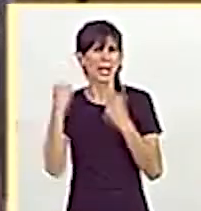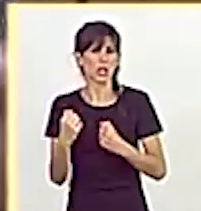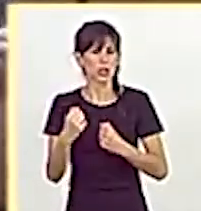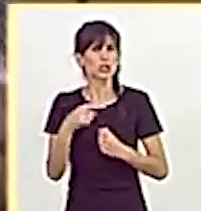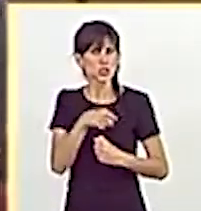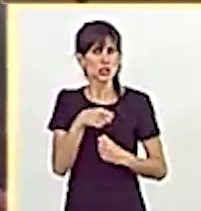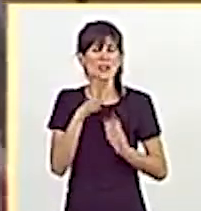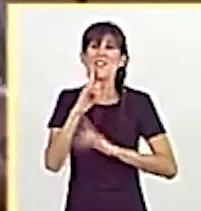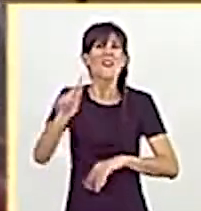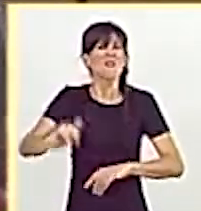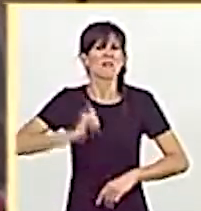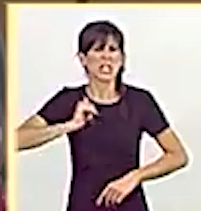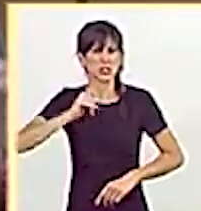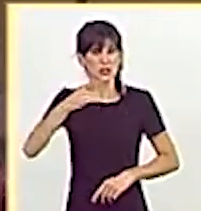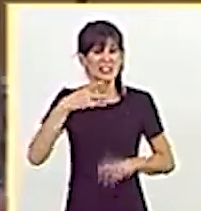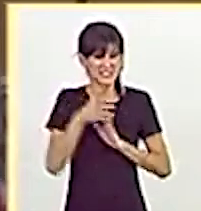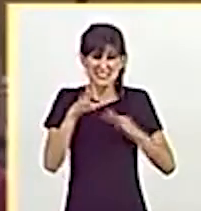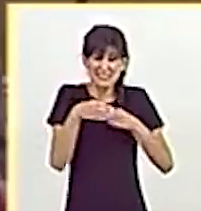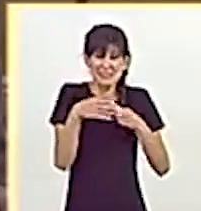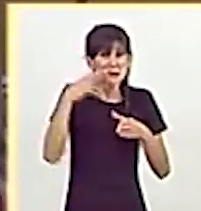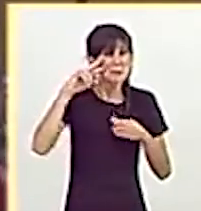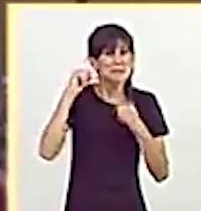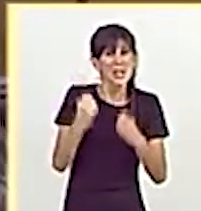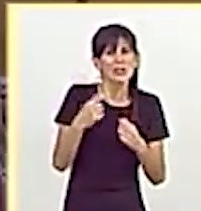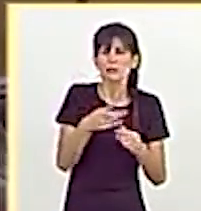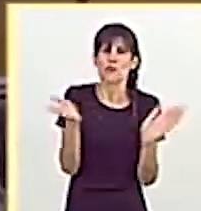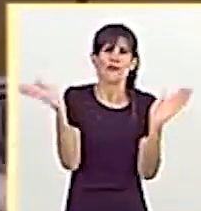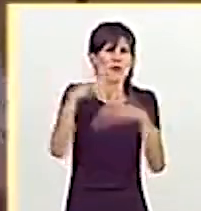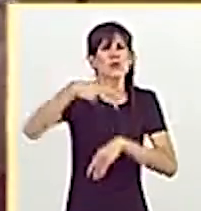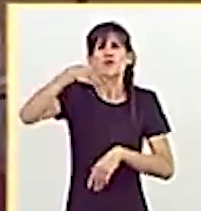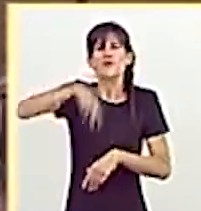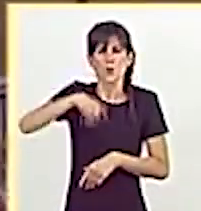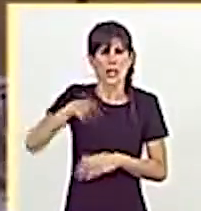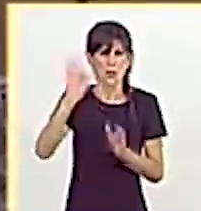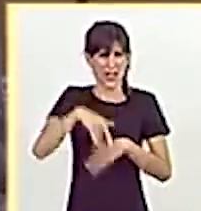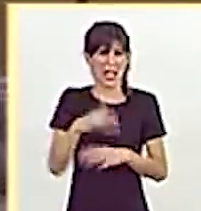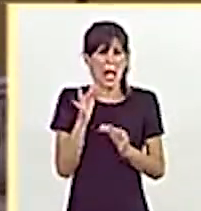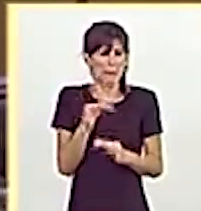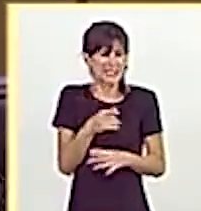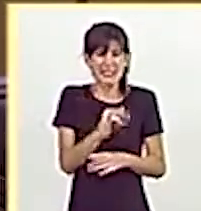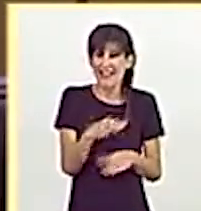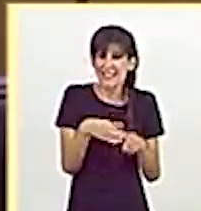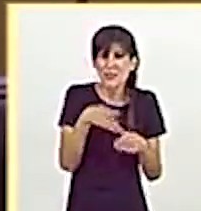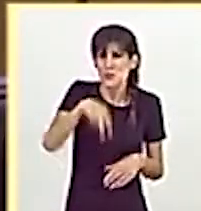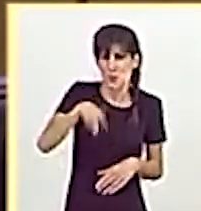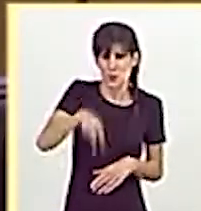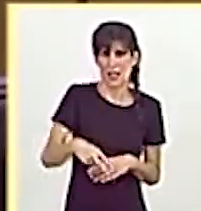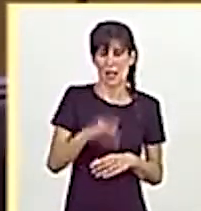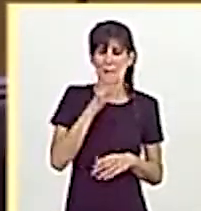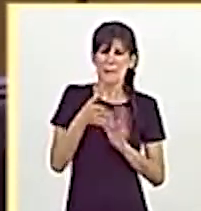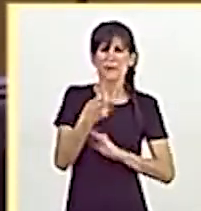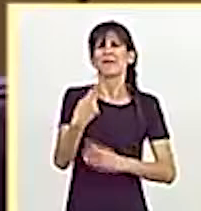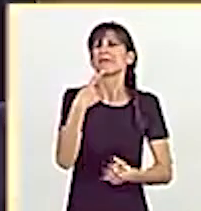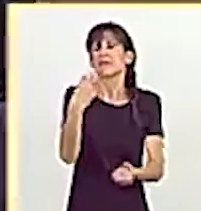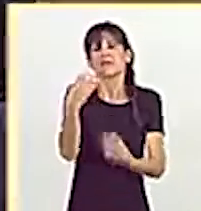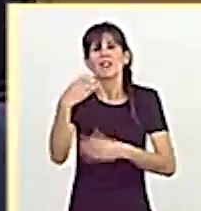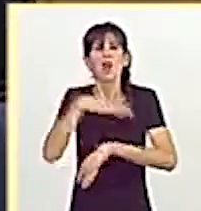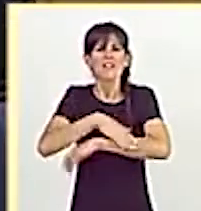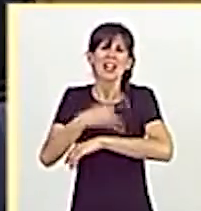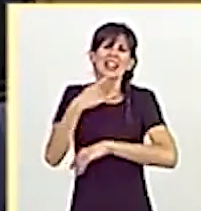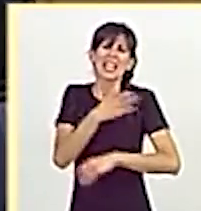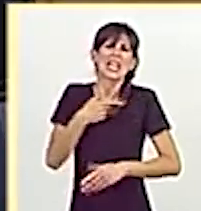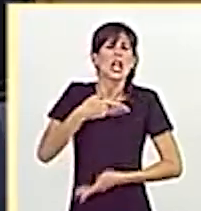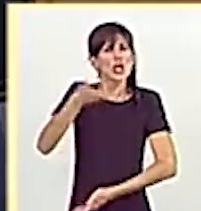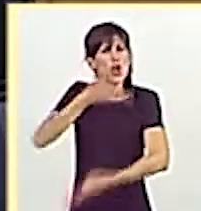y esto es falso. Ese comité de expertos no ha existido jamás, señora Calvo. Nos vende también el Gobierno que quiere